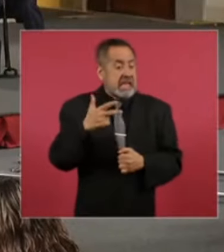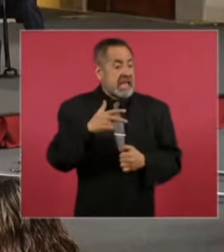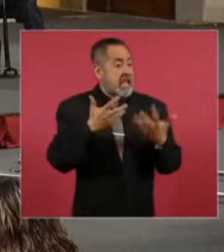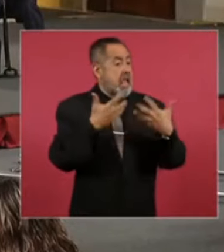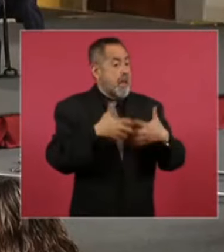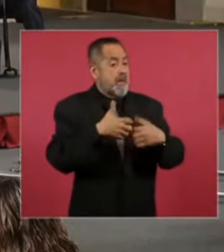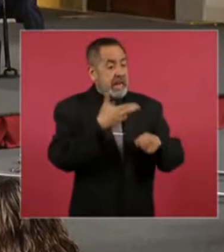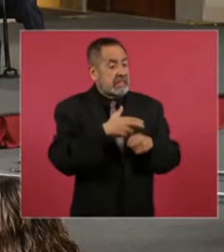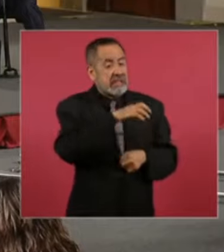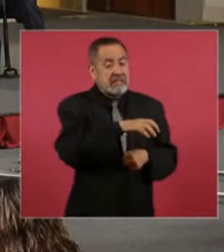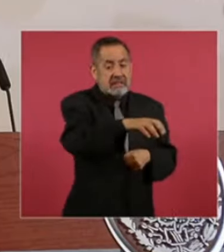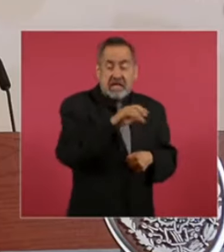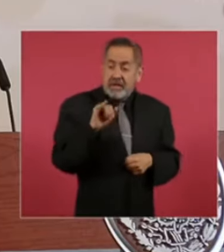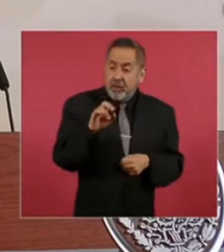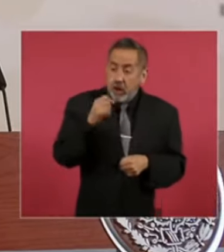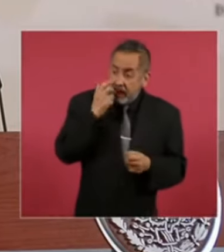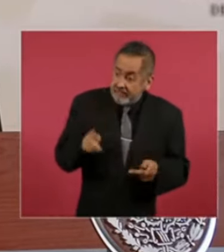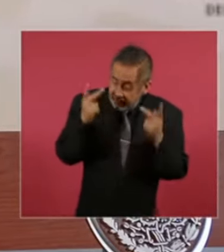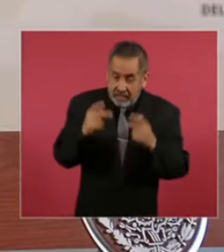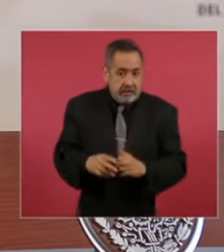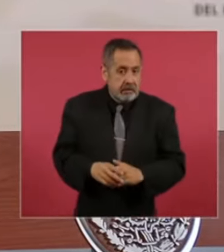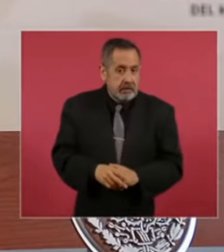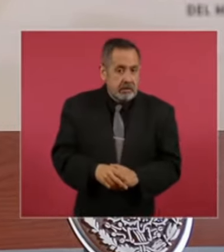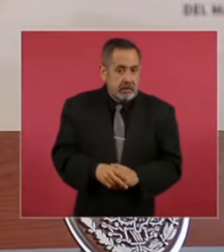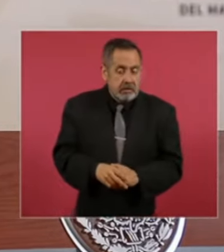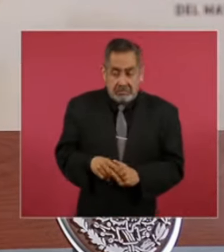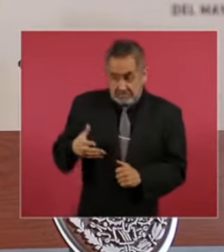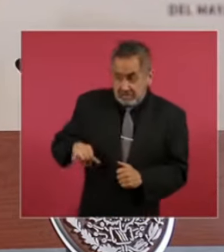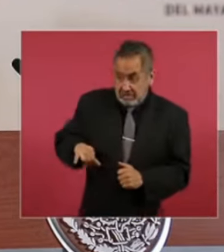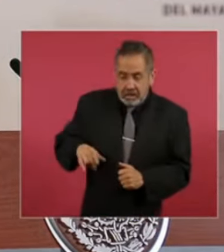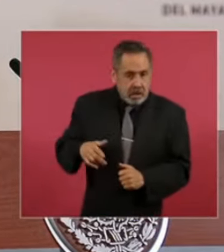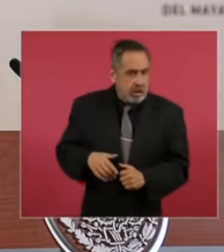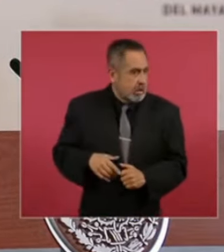Iberdrola que se nos interesan ¿sí?